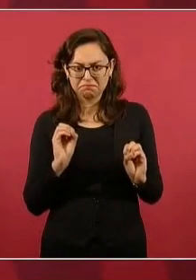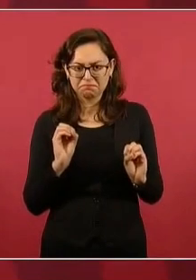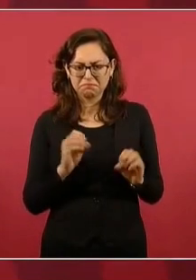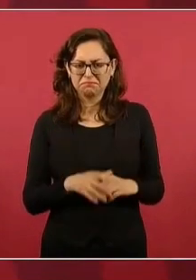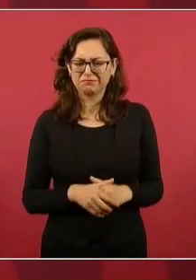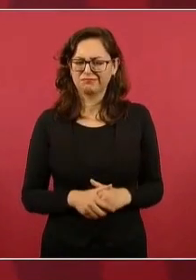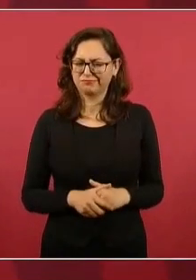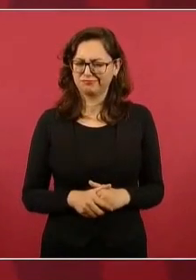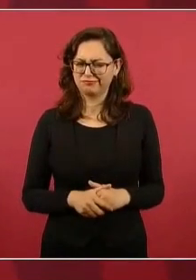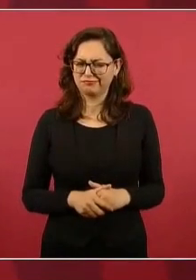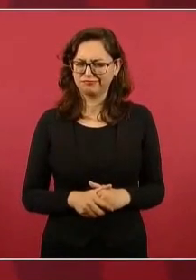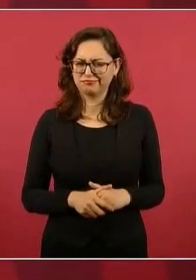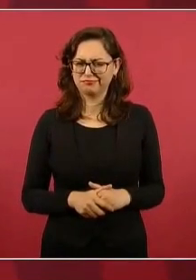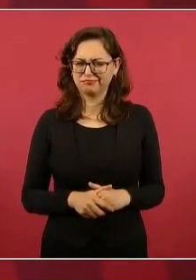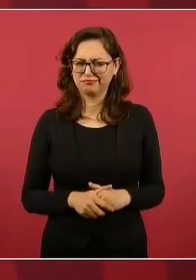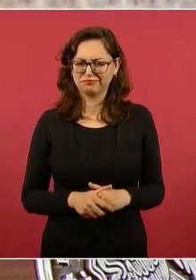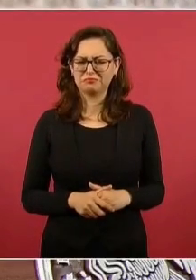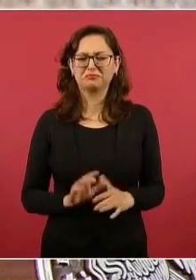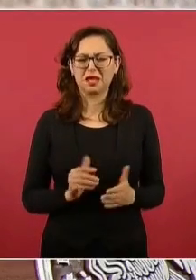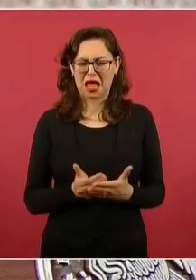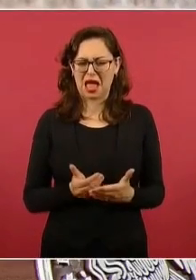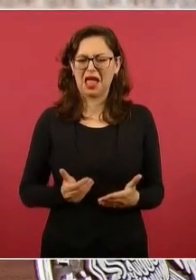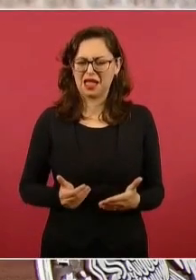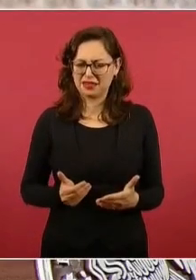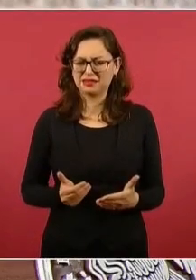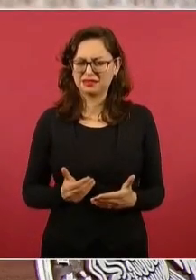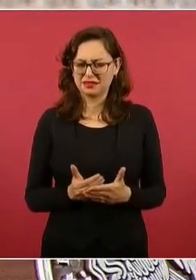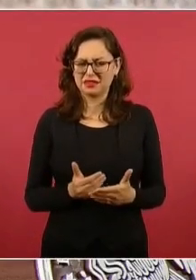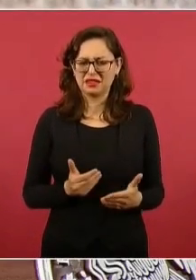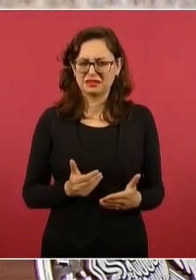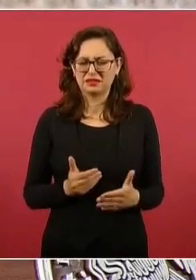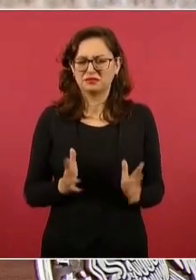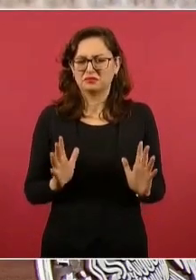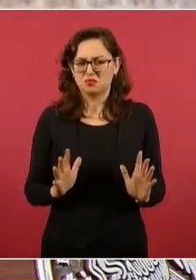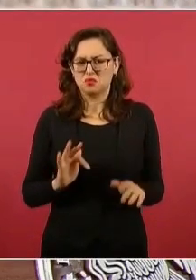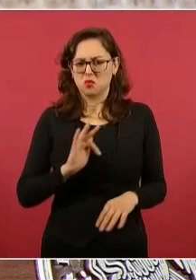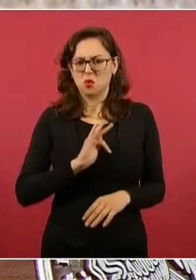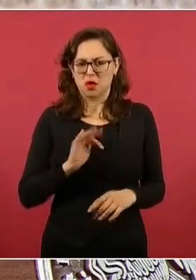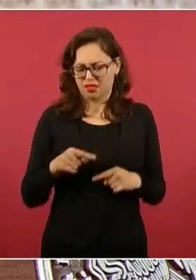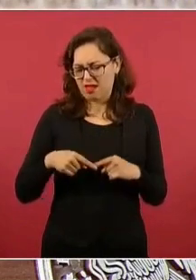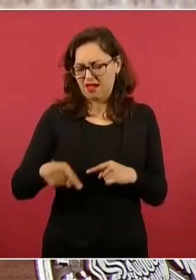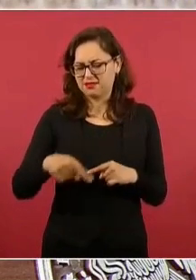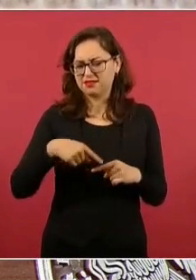puede ser un poco antes, la semana que viene, a principios.